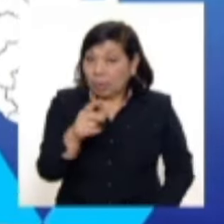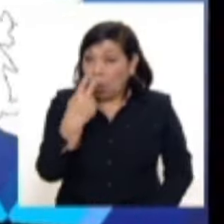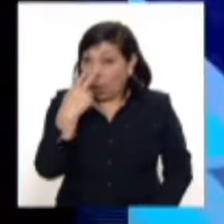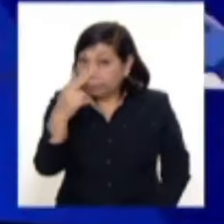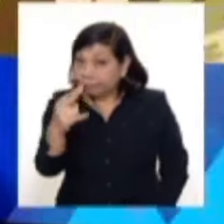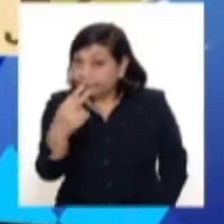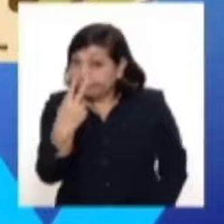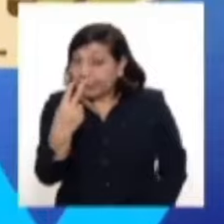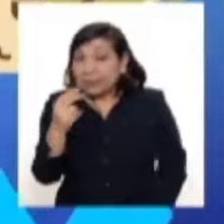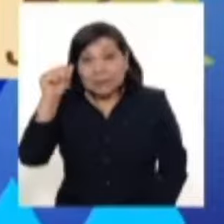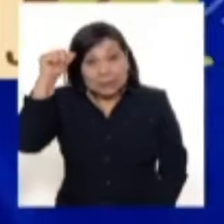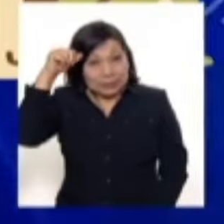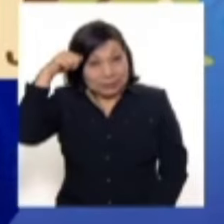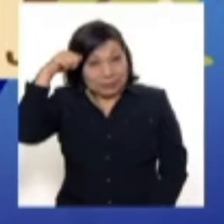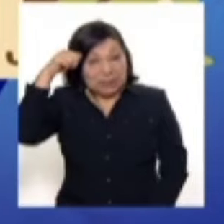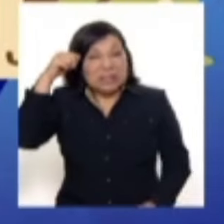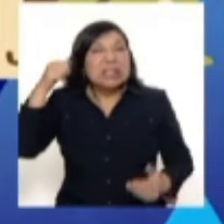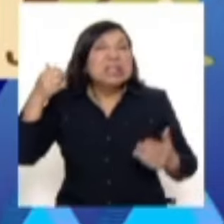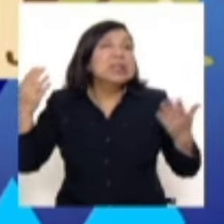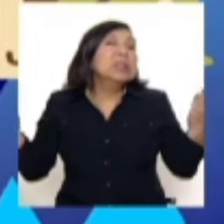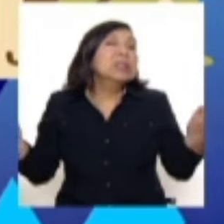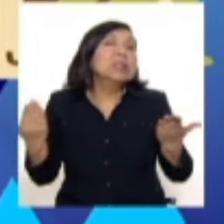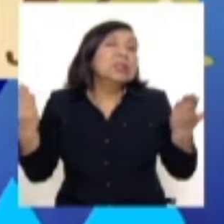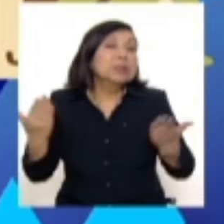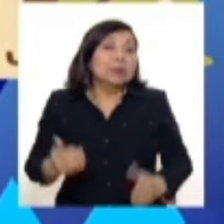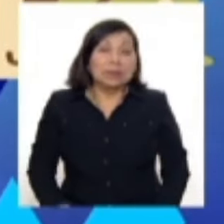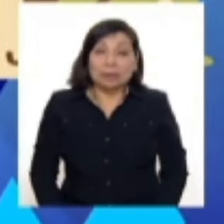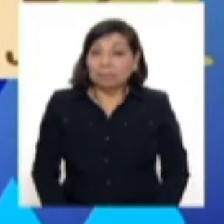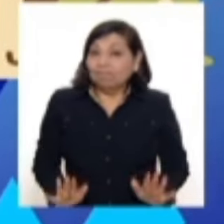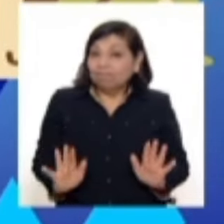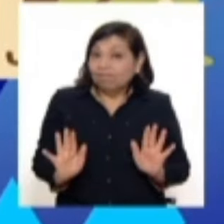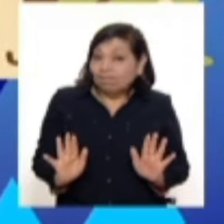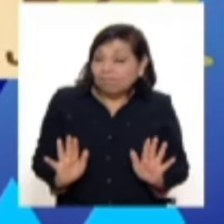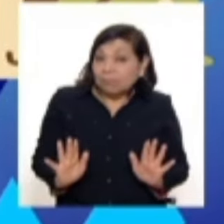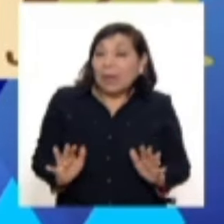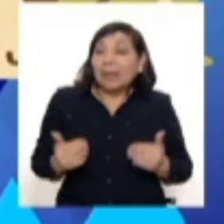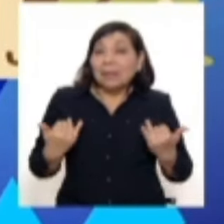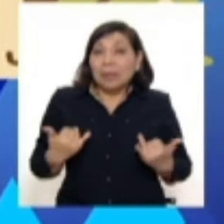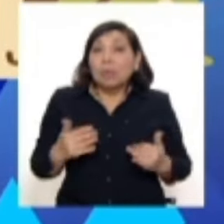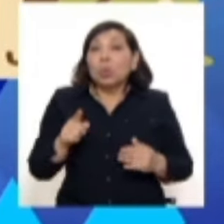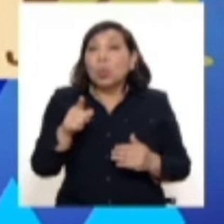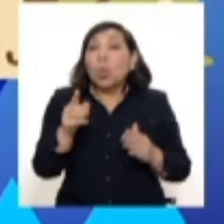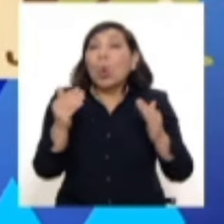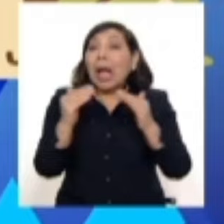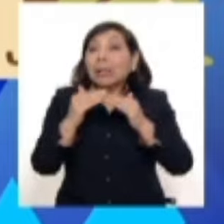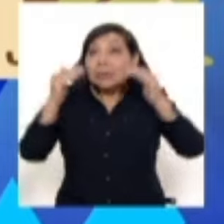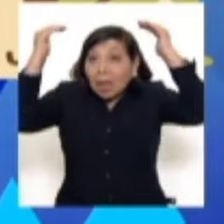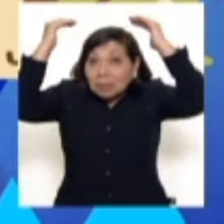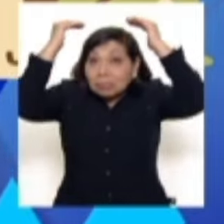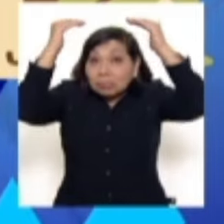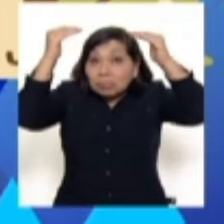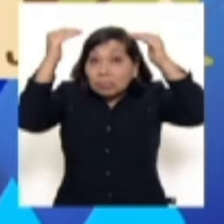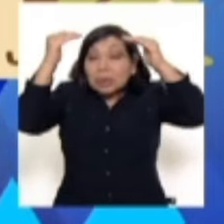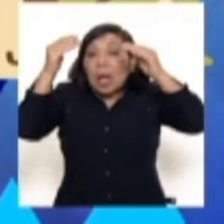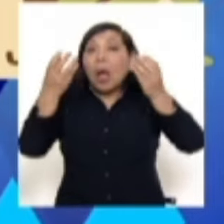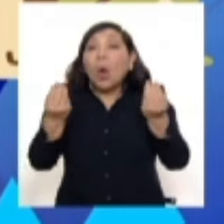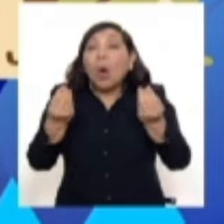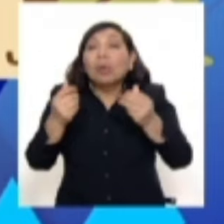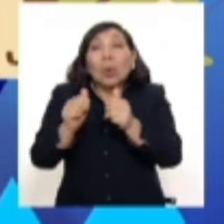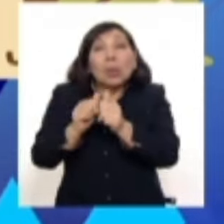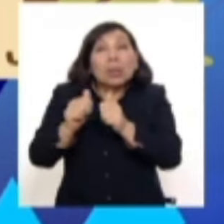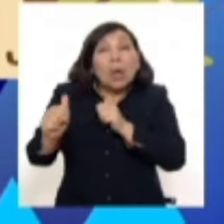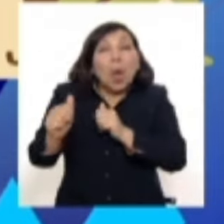este aviso? Recuerda que vamos a presentar que debemos reforzar los techos ligeros y también